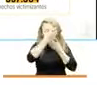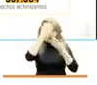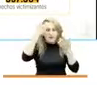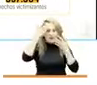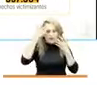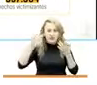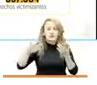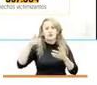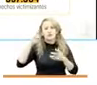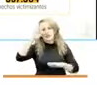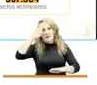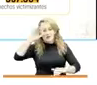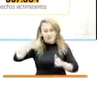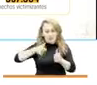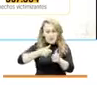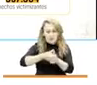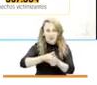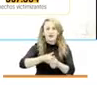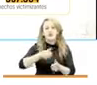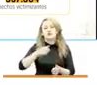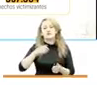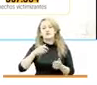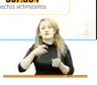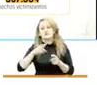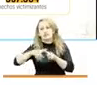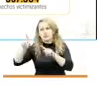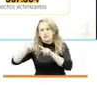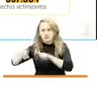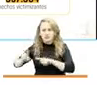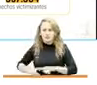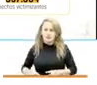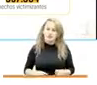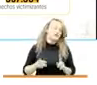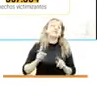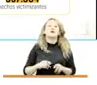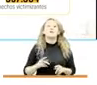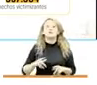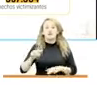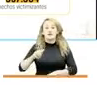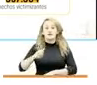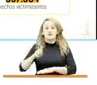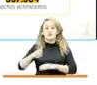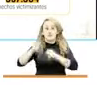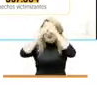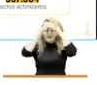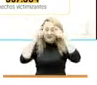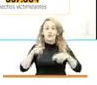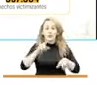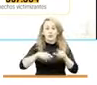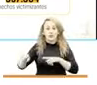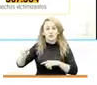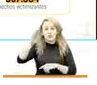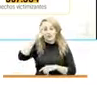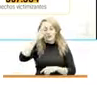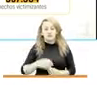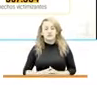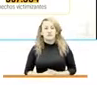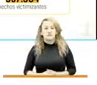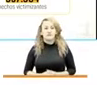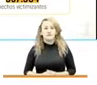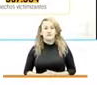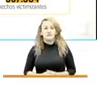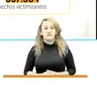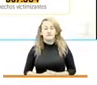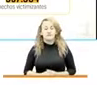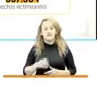paramilitares, BACRIM e incluso hasta por agentes del Estado. Esas estadísticas se